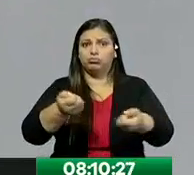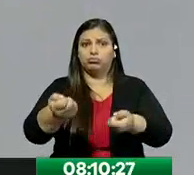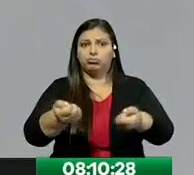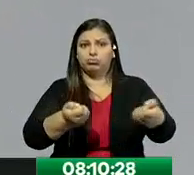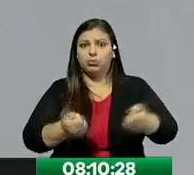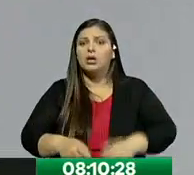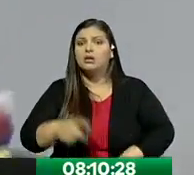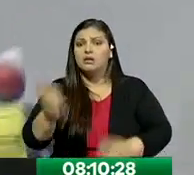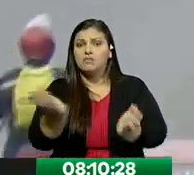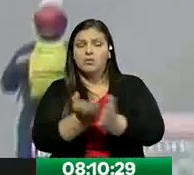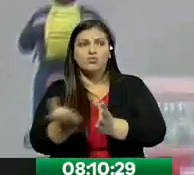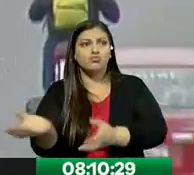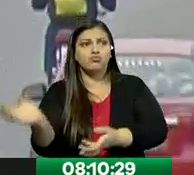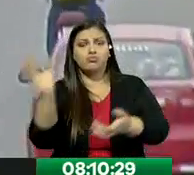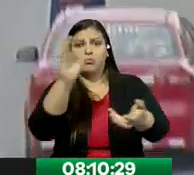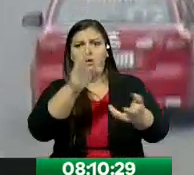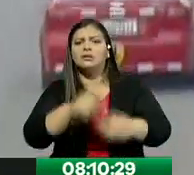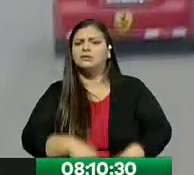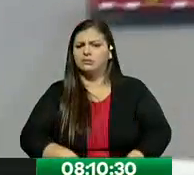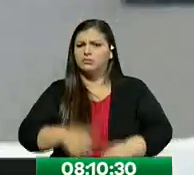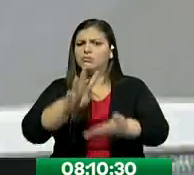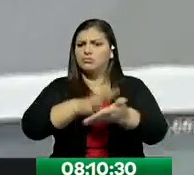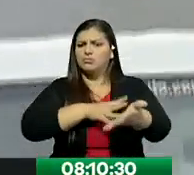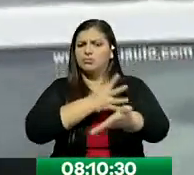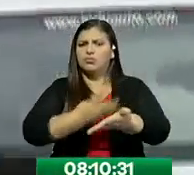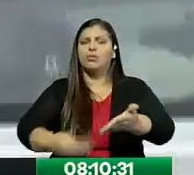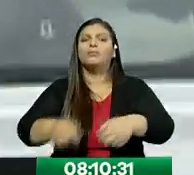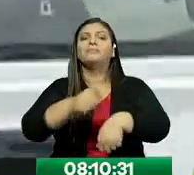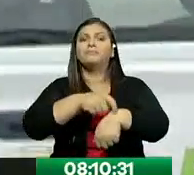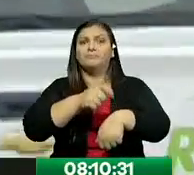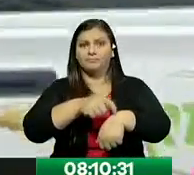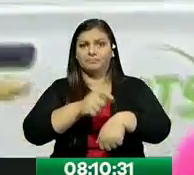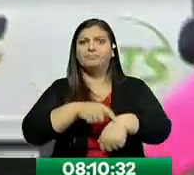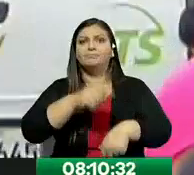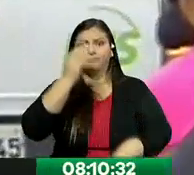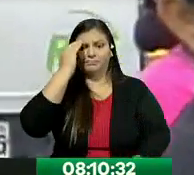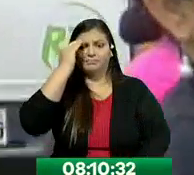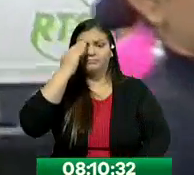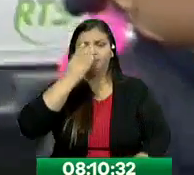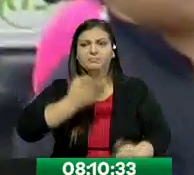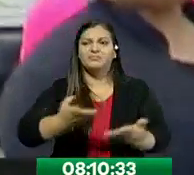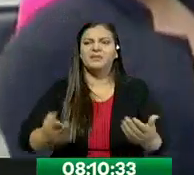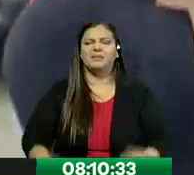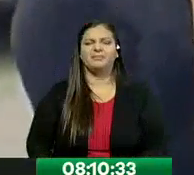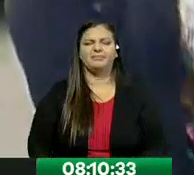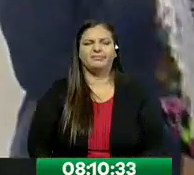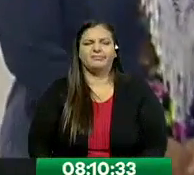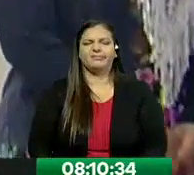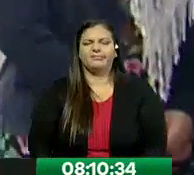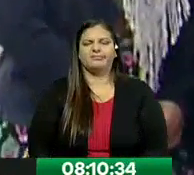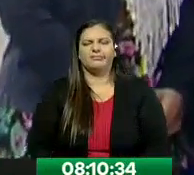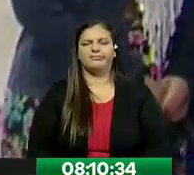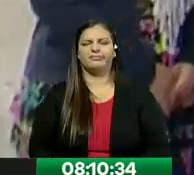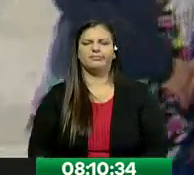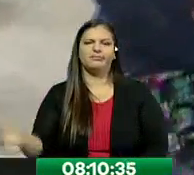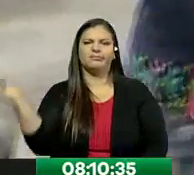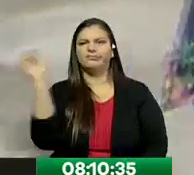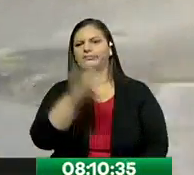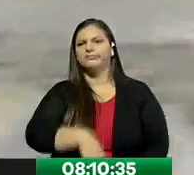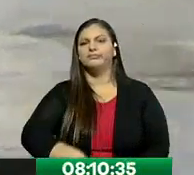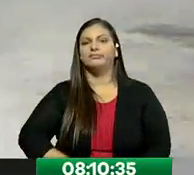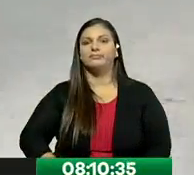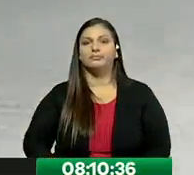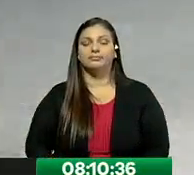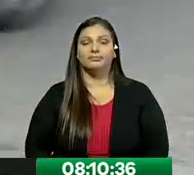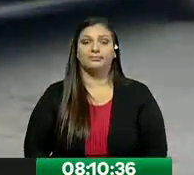oscura, porque no todas las luminarias encienden. Quizás esta condición del sector se presta para que los malos vecinos hagan de la suya. Buenos días, amiga. Sí,